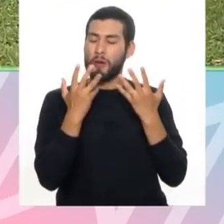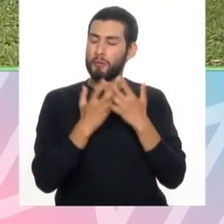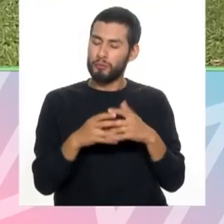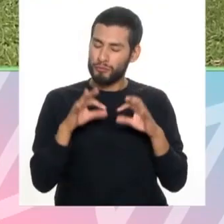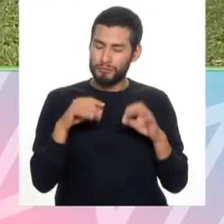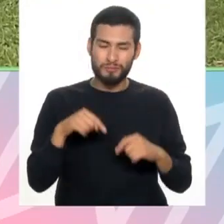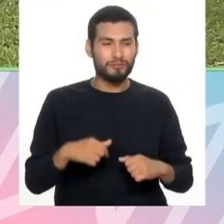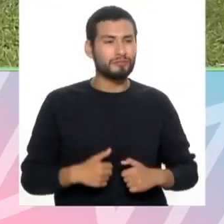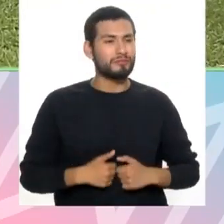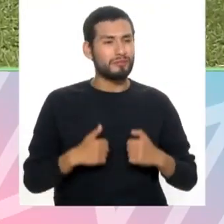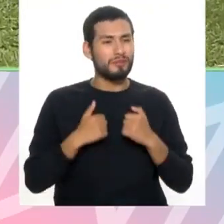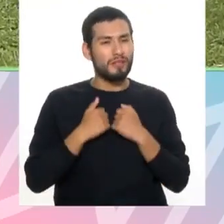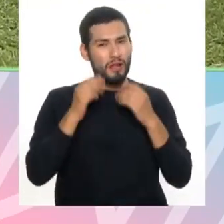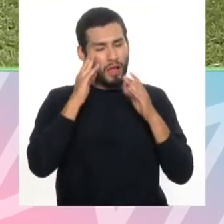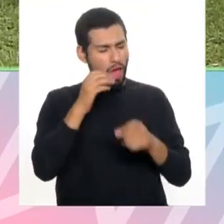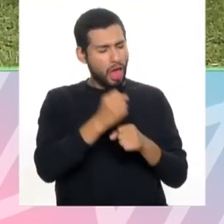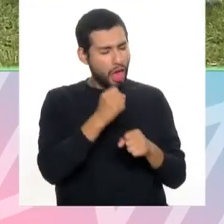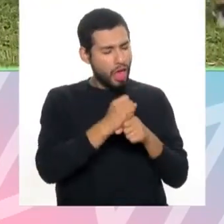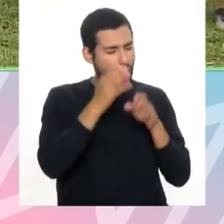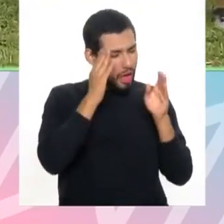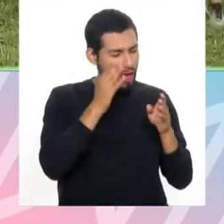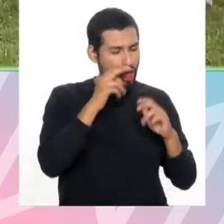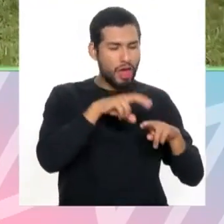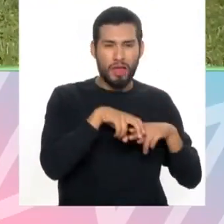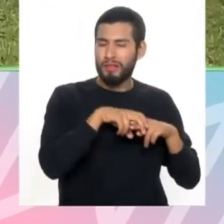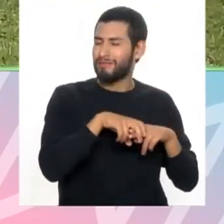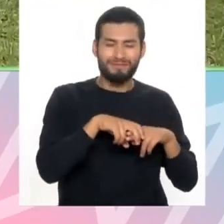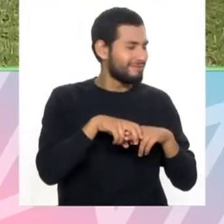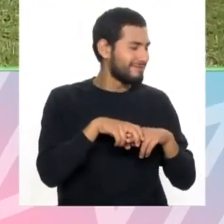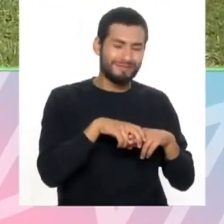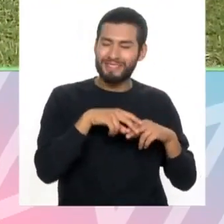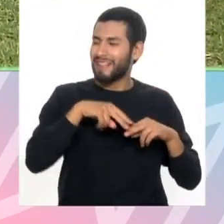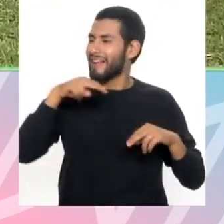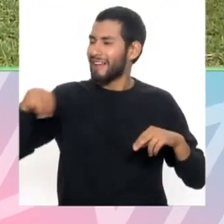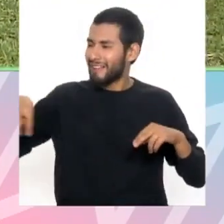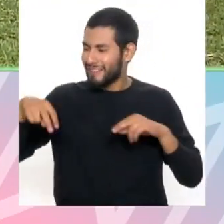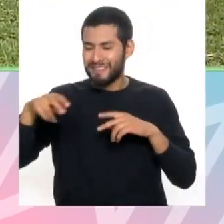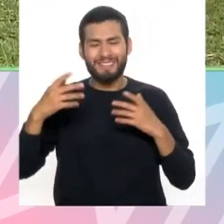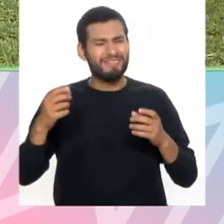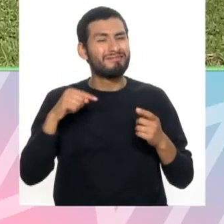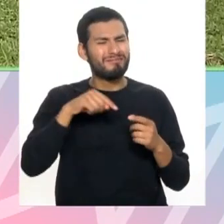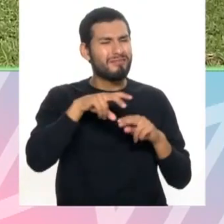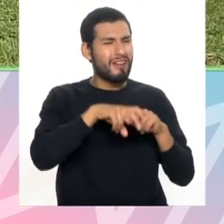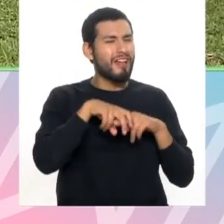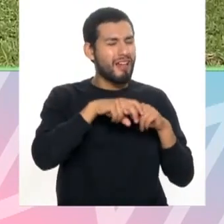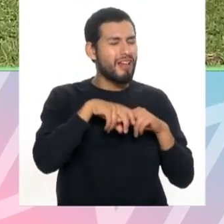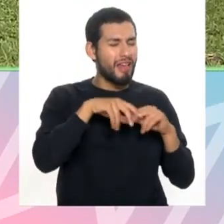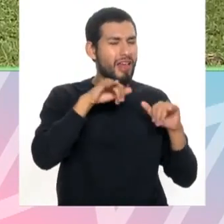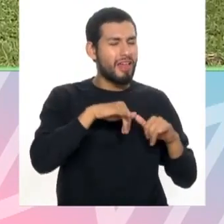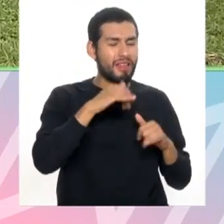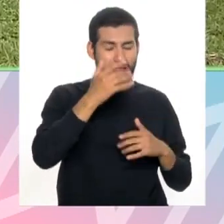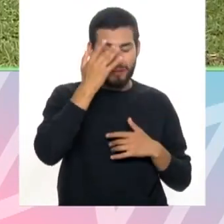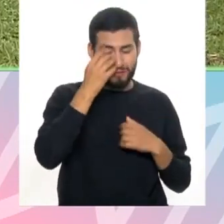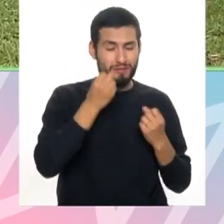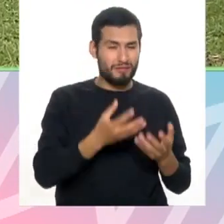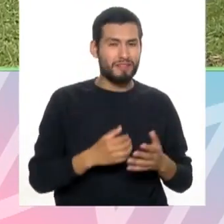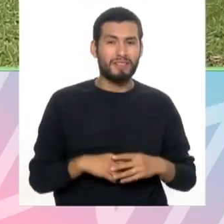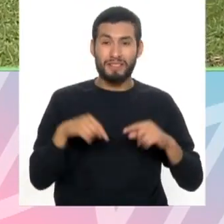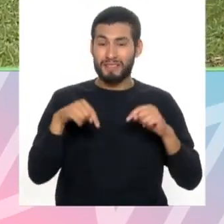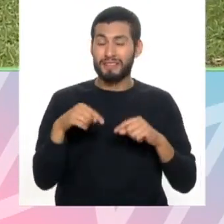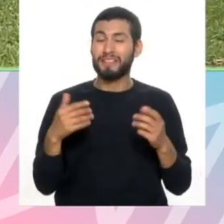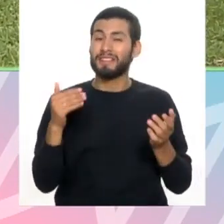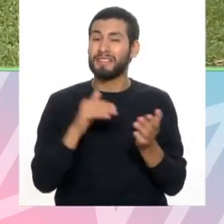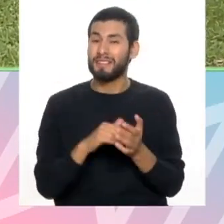esta vida que solamente está enfocada en el trabajo y en el sedentarismo. Porque tiene que ver mucho con las enfermedades. Pero bueno, estamos aquí